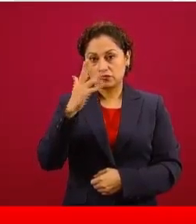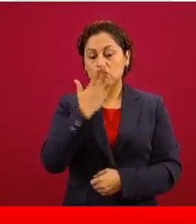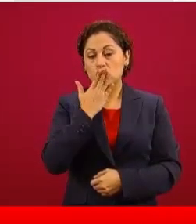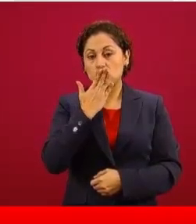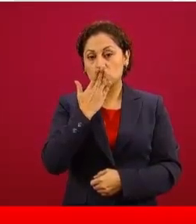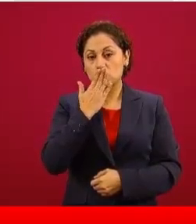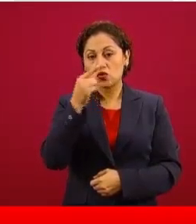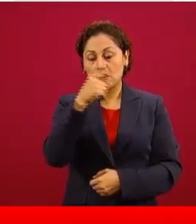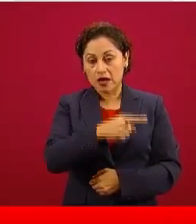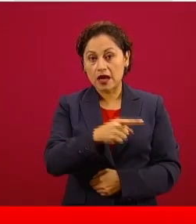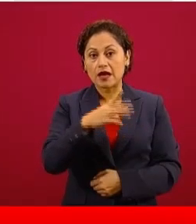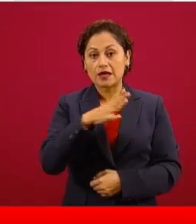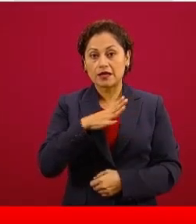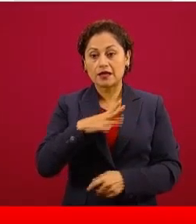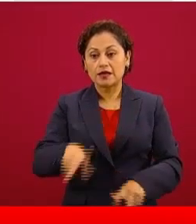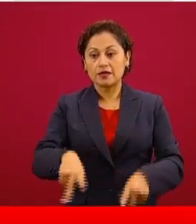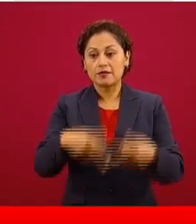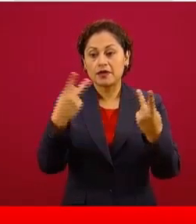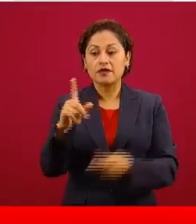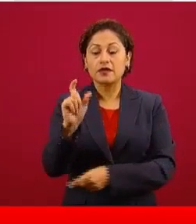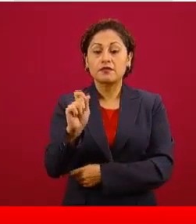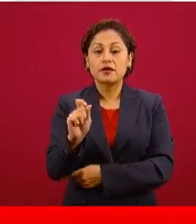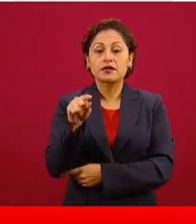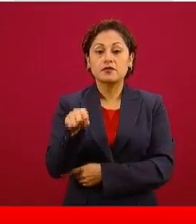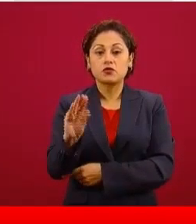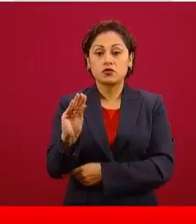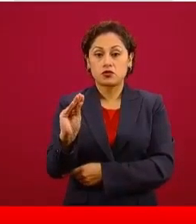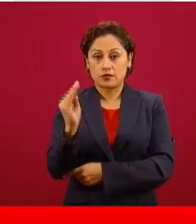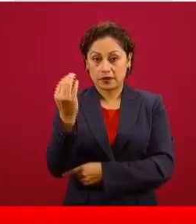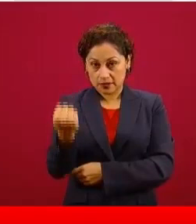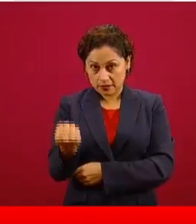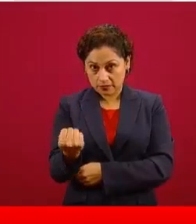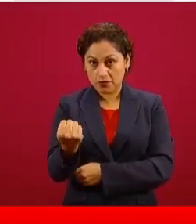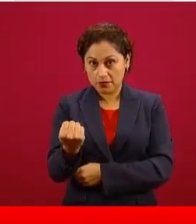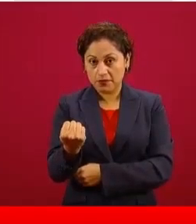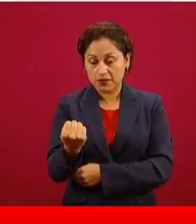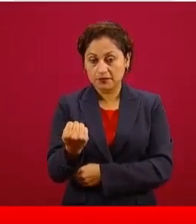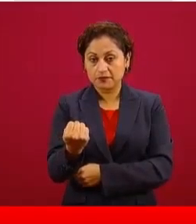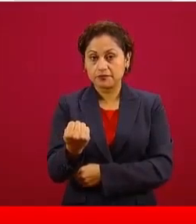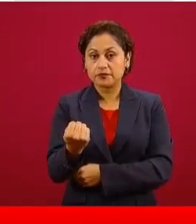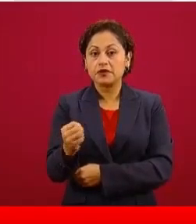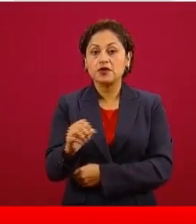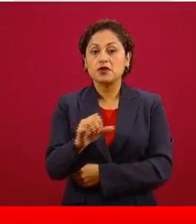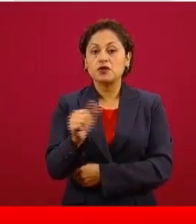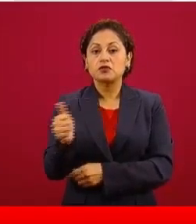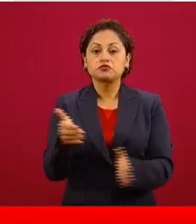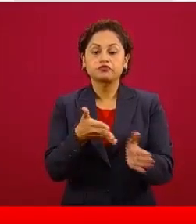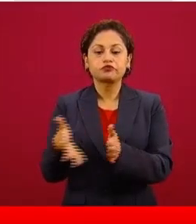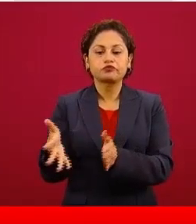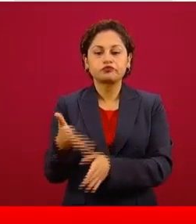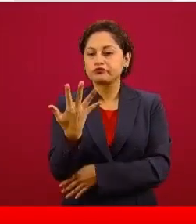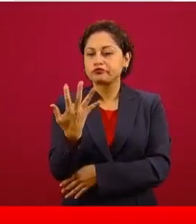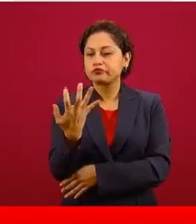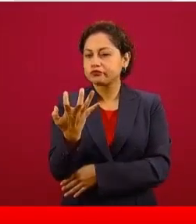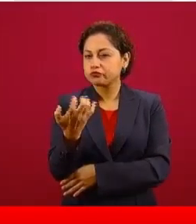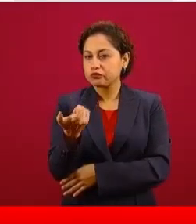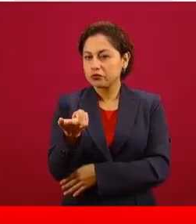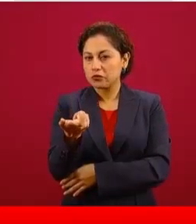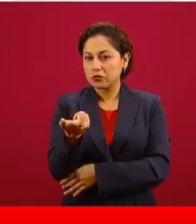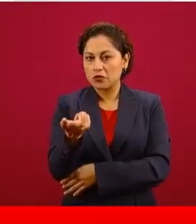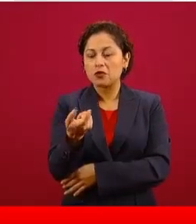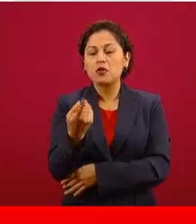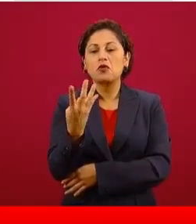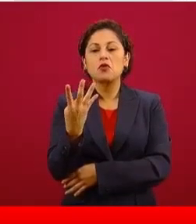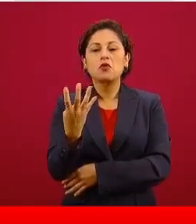precio al público de 20 pesos 99 centavos y un margen nada más de cinco pesos con cuatro